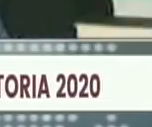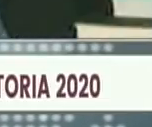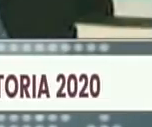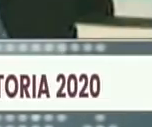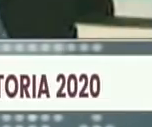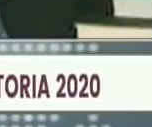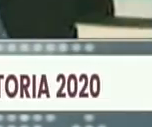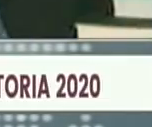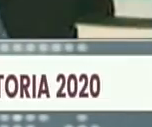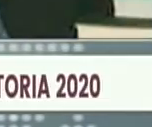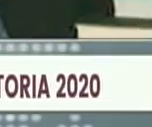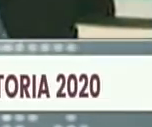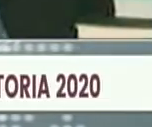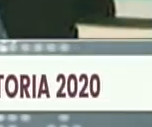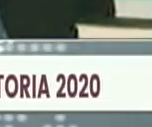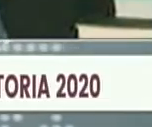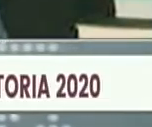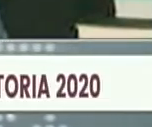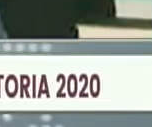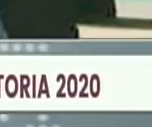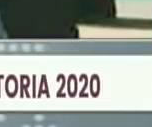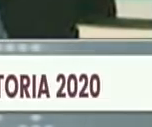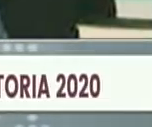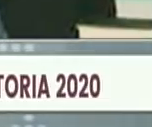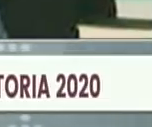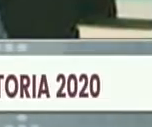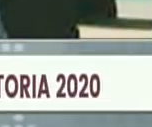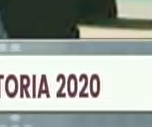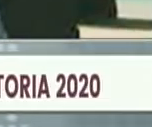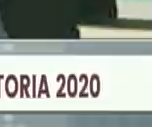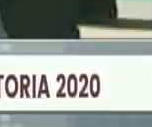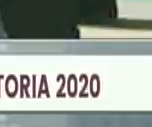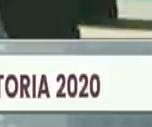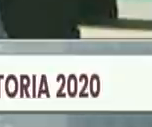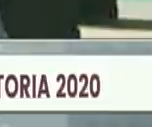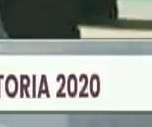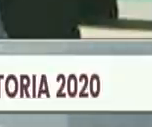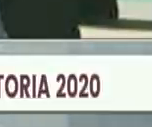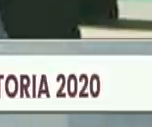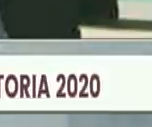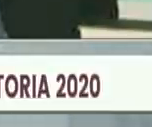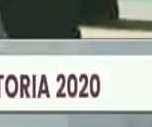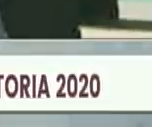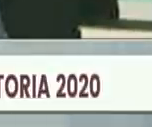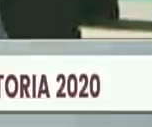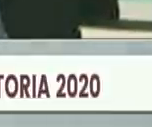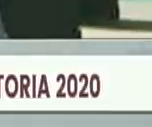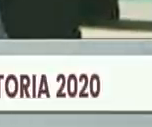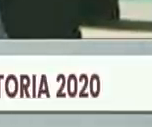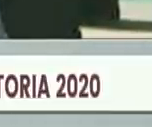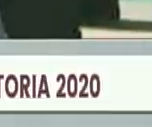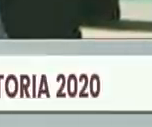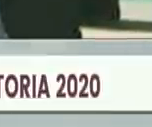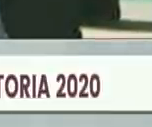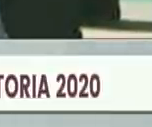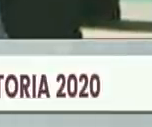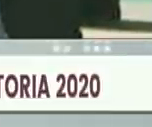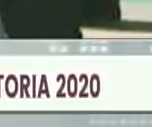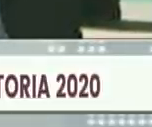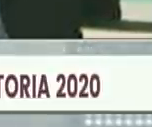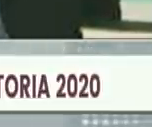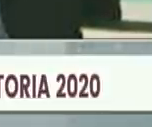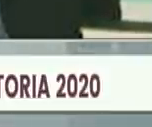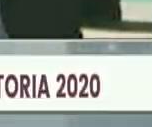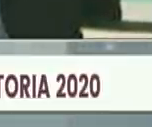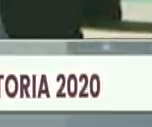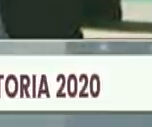otorgado anualmente bajo la coordinación del Centro Nacional de Historia institución adscrita justamente al Ministerio del Poder Popular del despacho de la